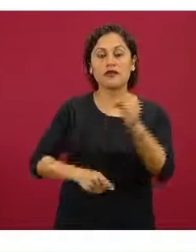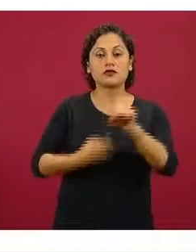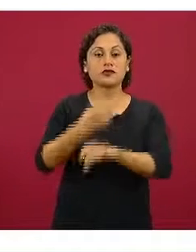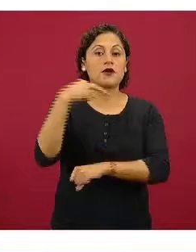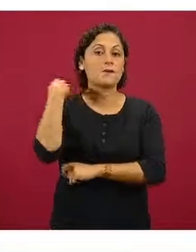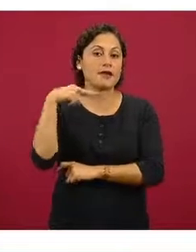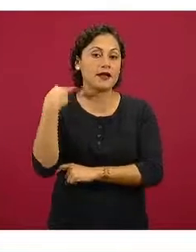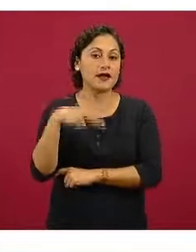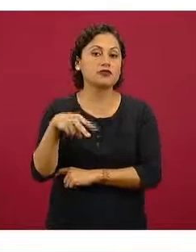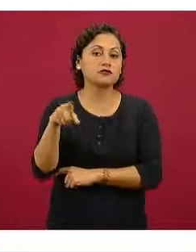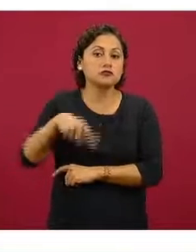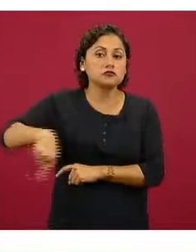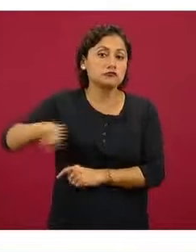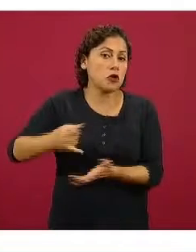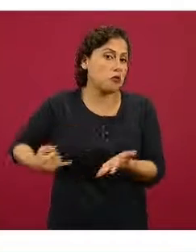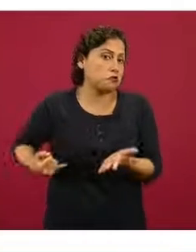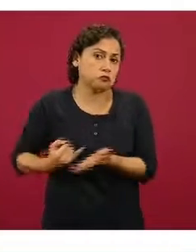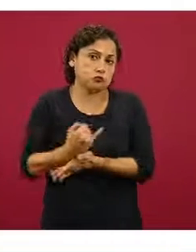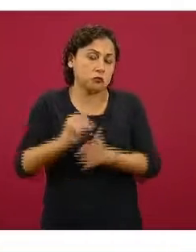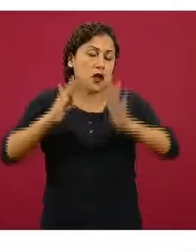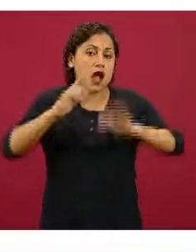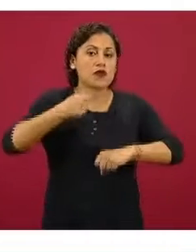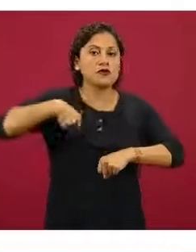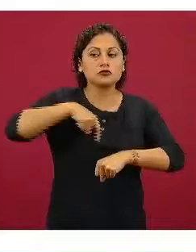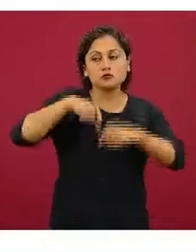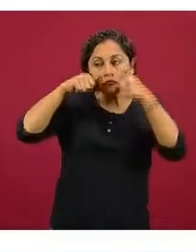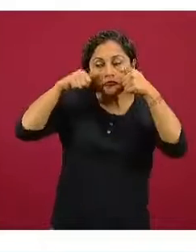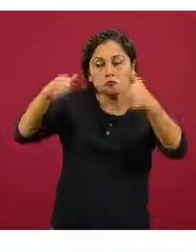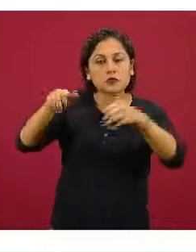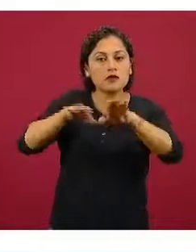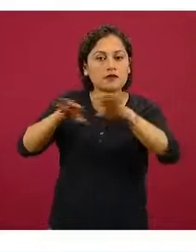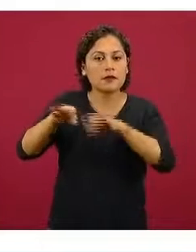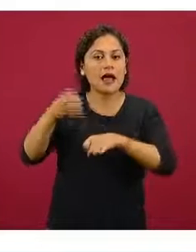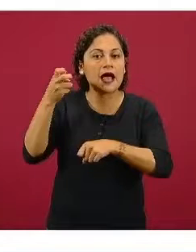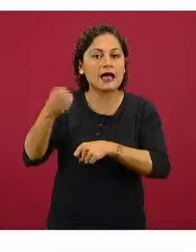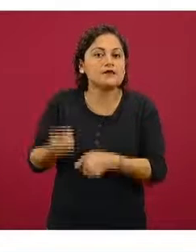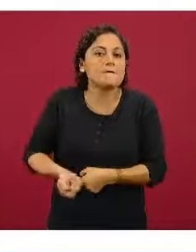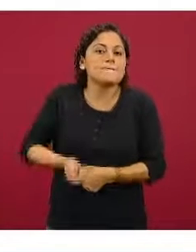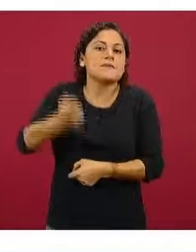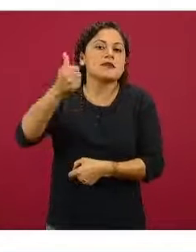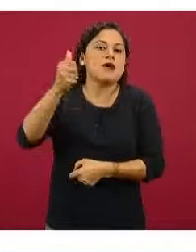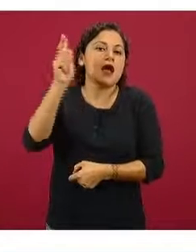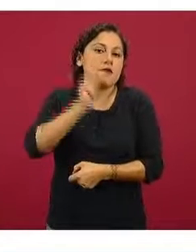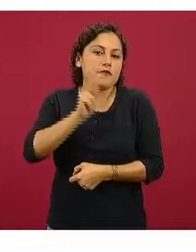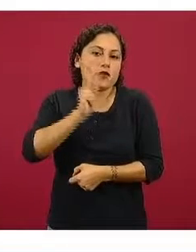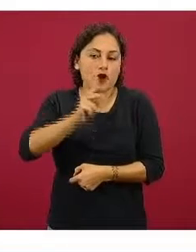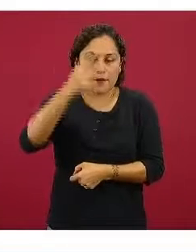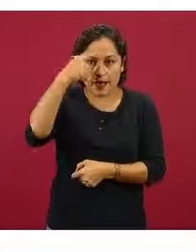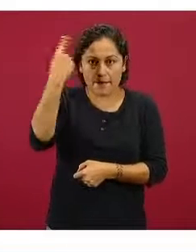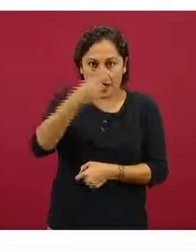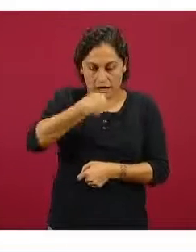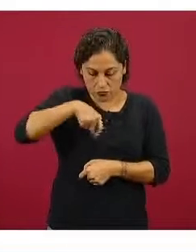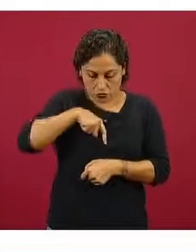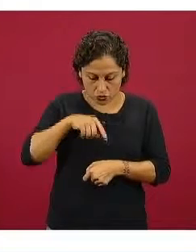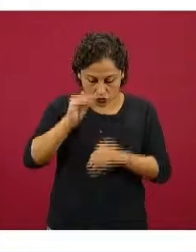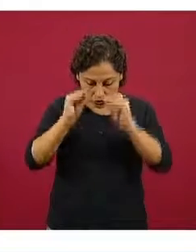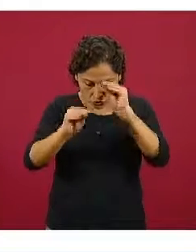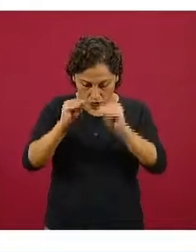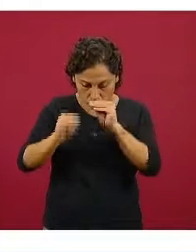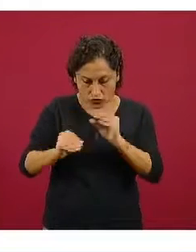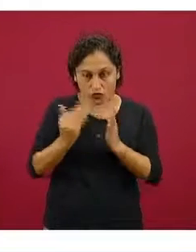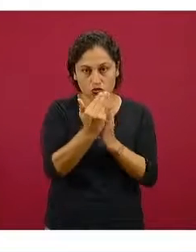razones por conveniencia por trabajo pero nos está permitiendo probar los diferentes instrumentos que tenemos para el desarrollo de estas canastas